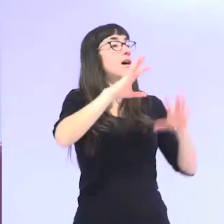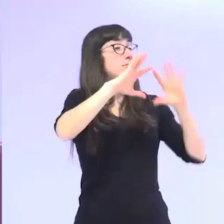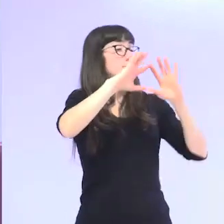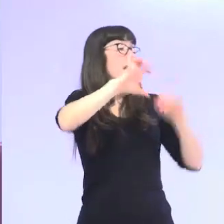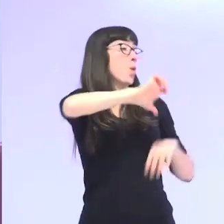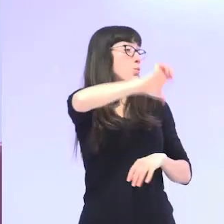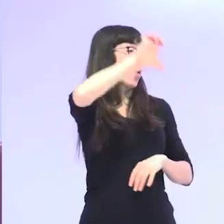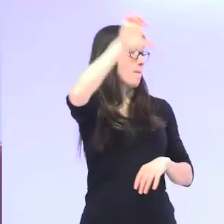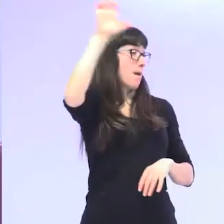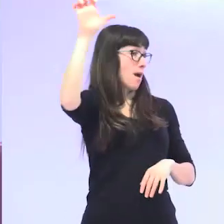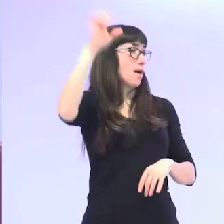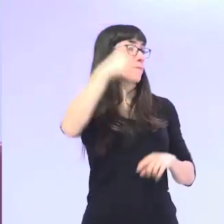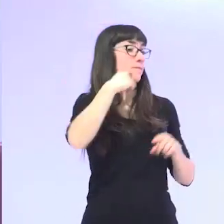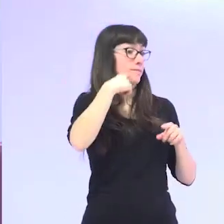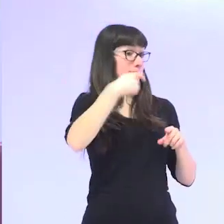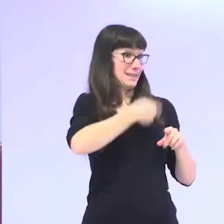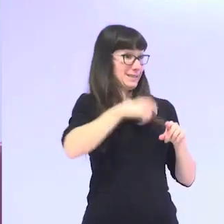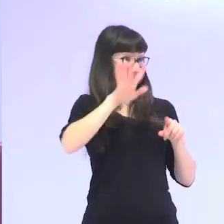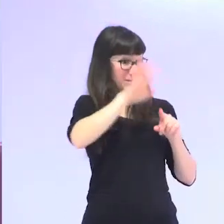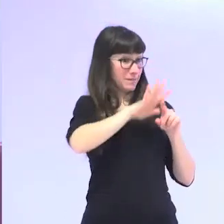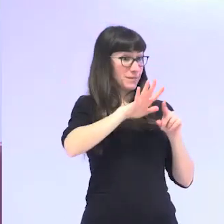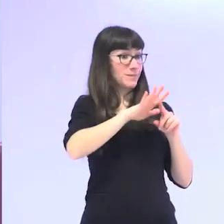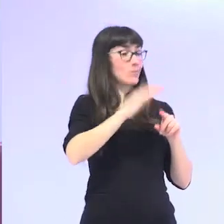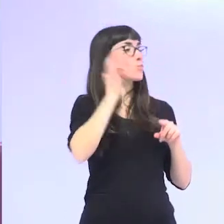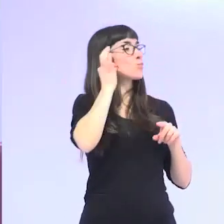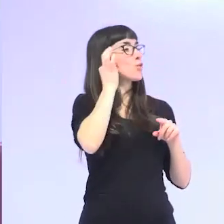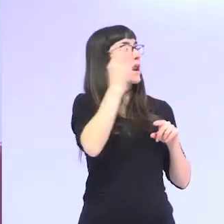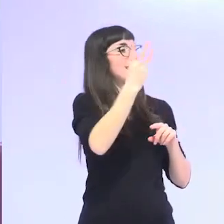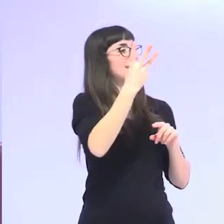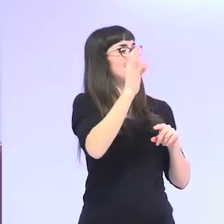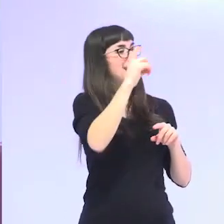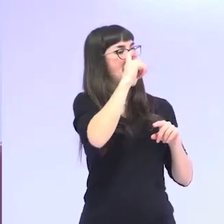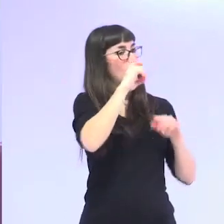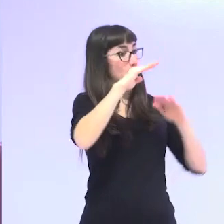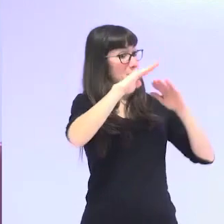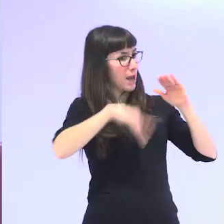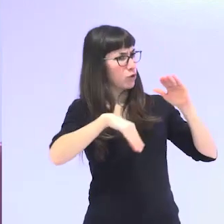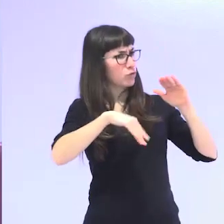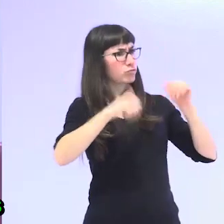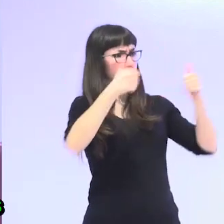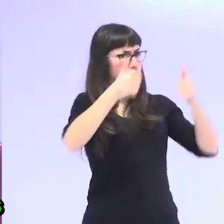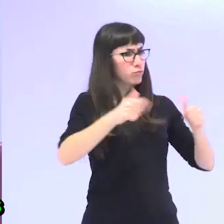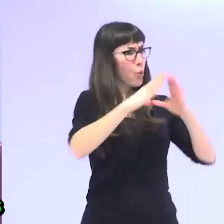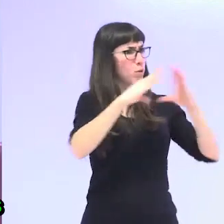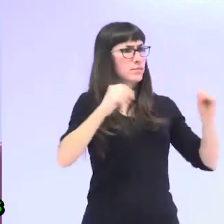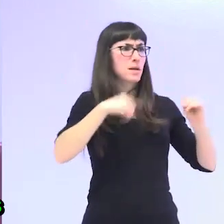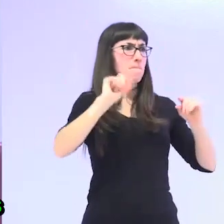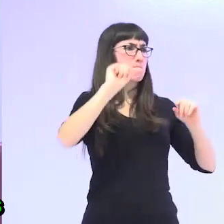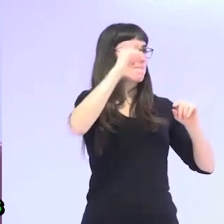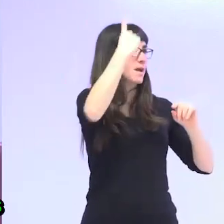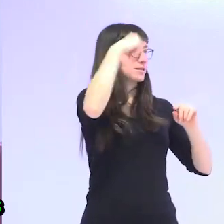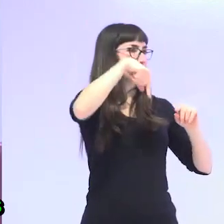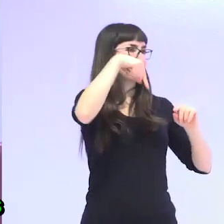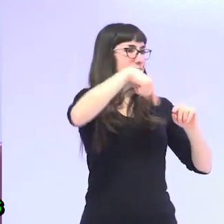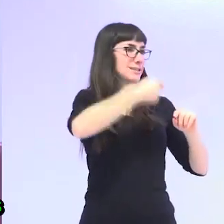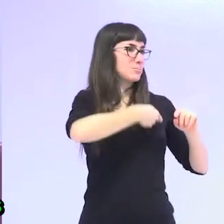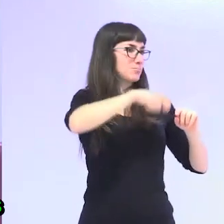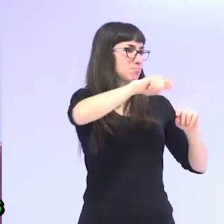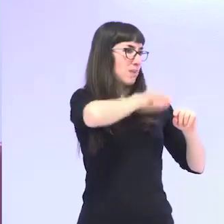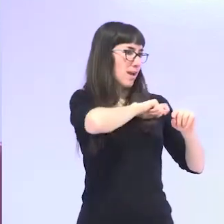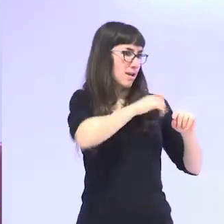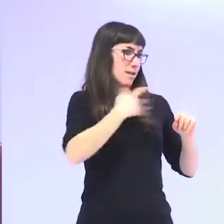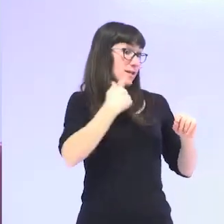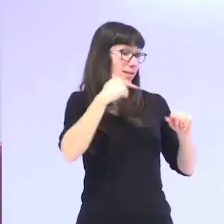Europea que tiene más mujeres de menos de 30 años licenciadas y doctoras por lo tanto cuando esas mujeres lleguen a